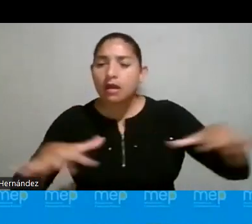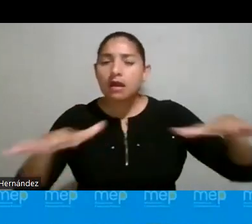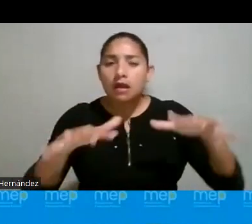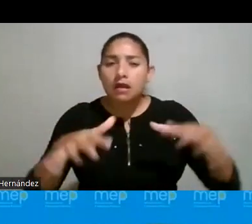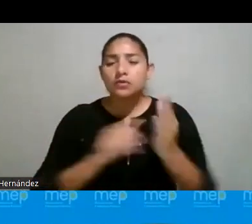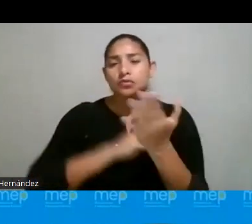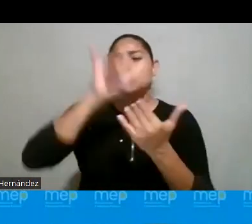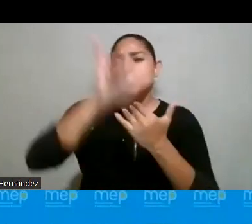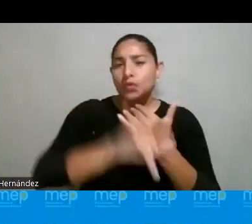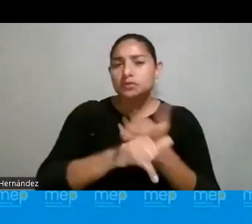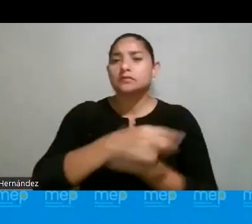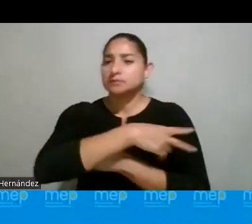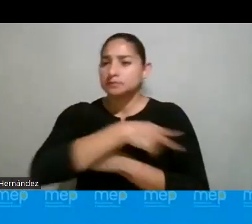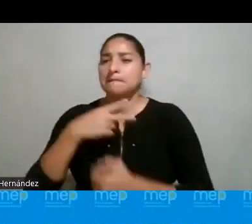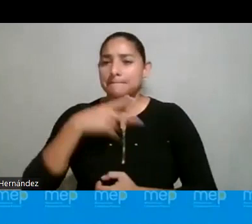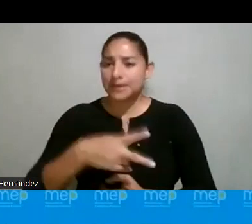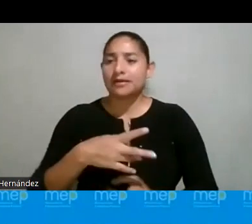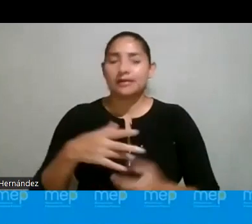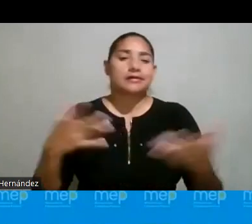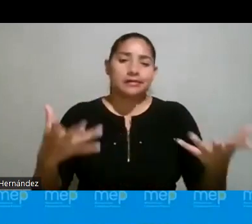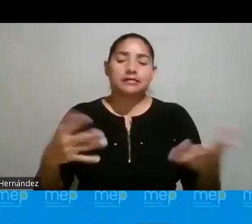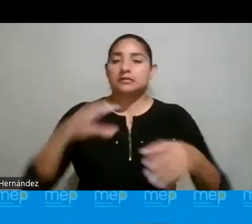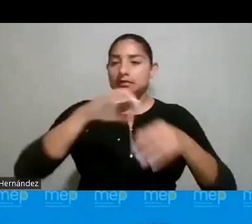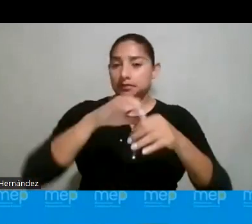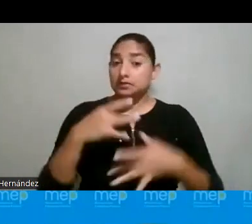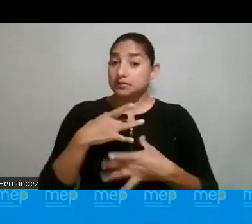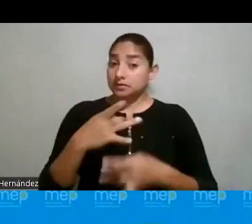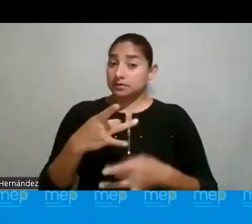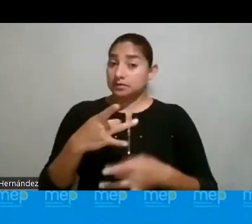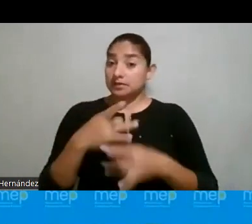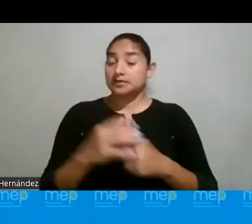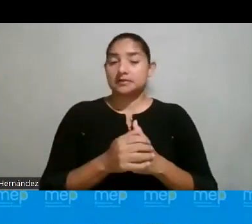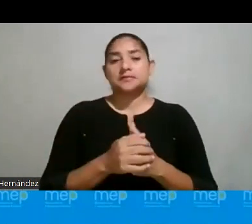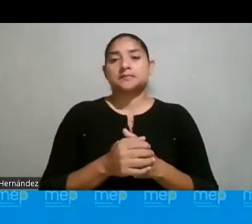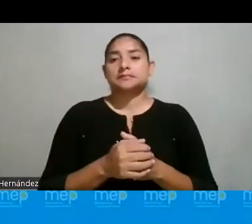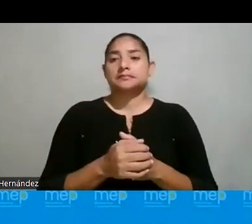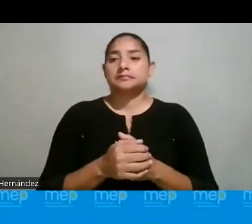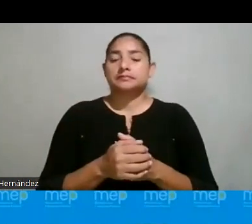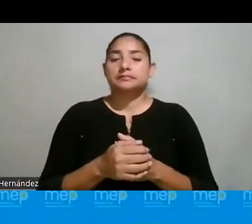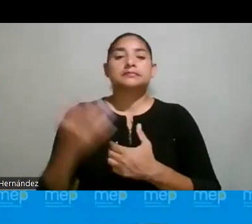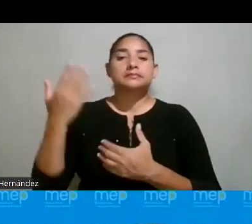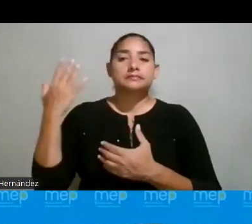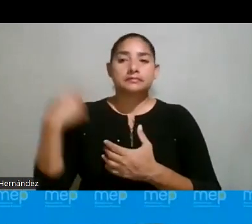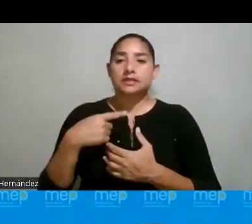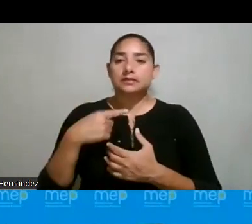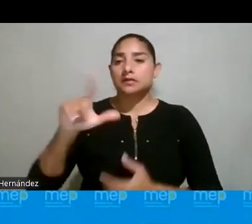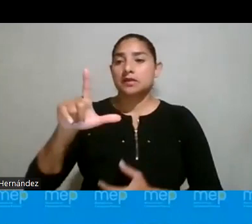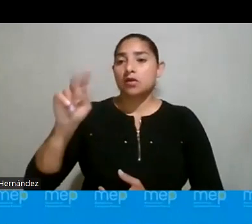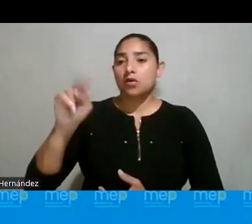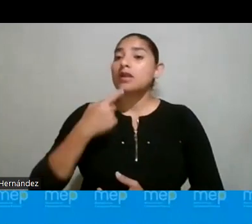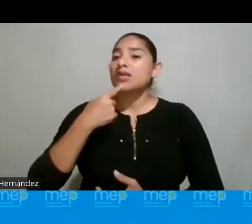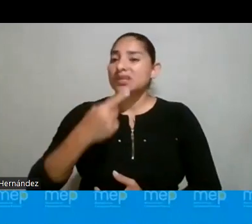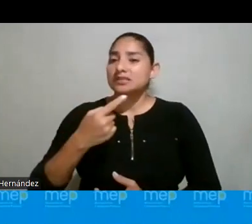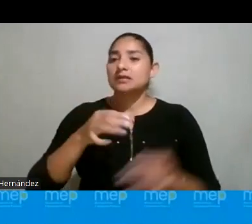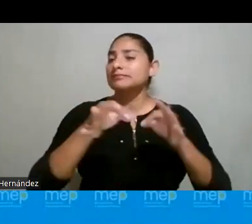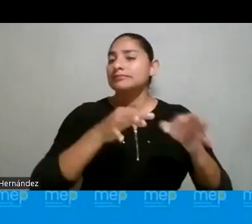proyectos vocacionales. Es un elemento interesante, ¿verdad?, que lo mencionaba la doña Leonora anteriormente,